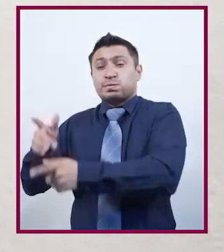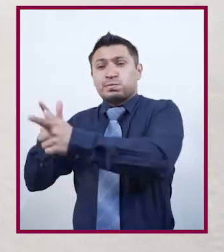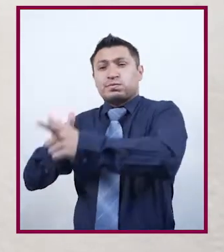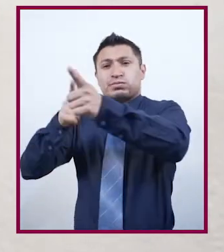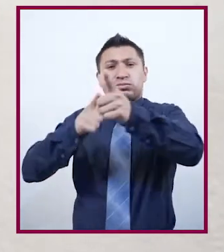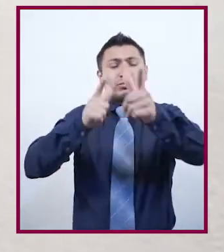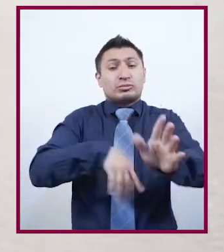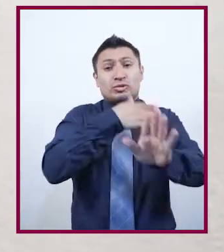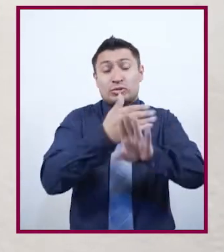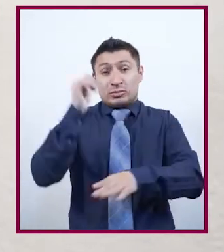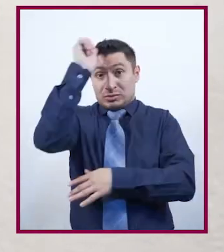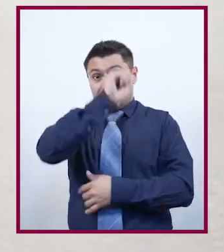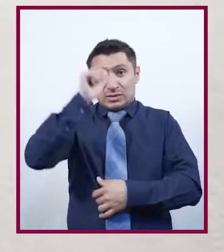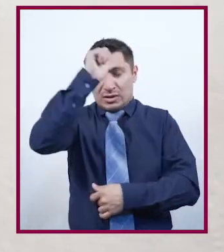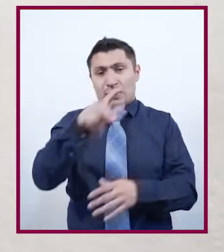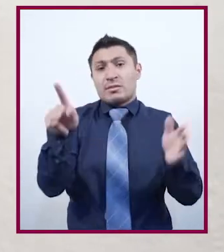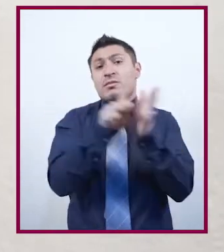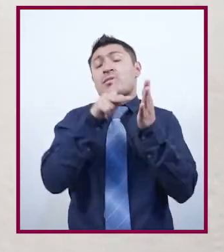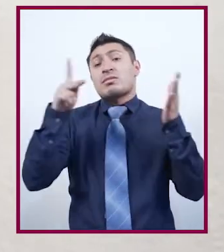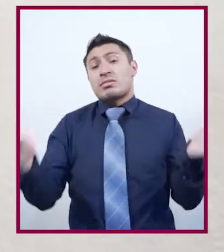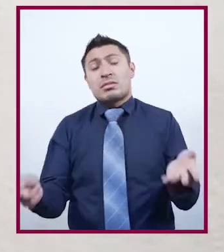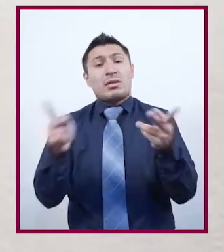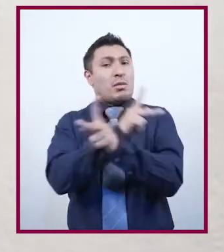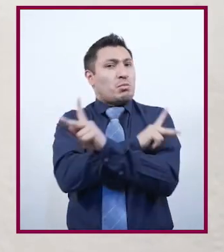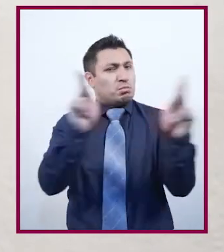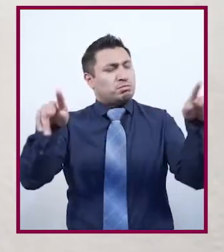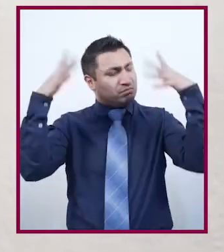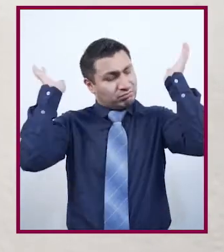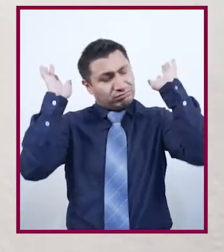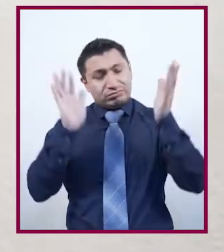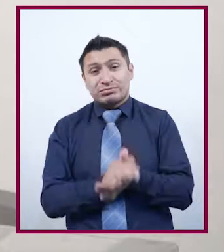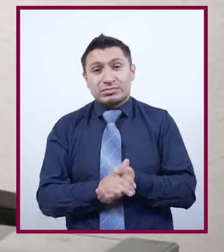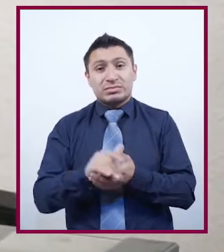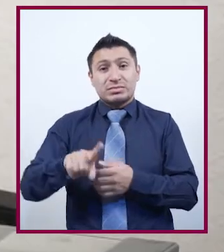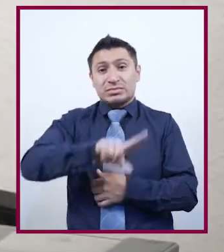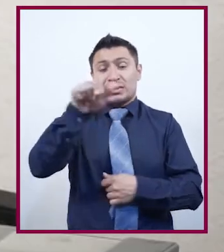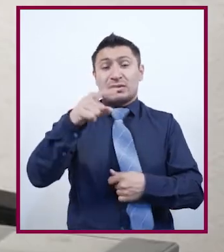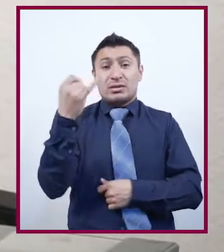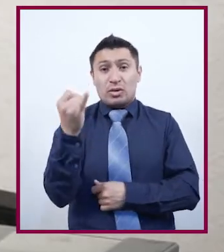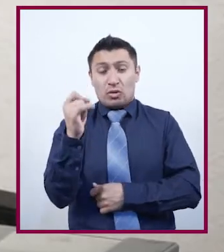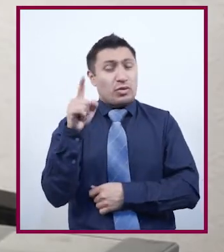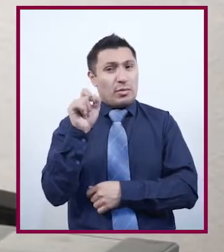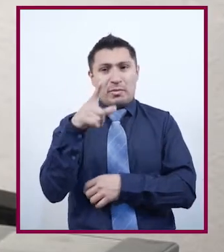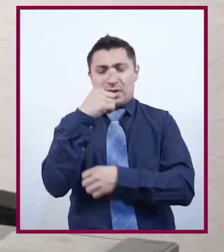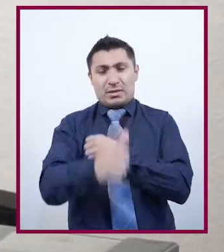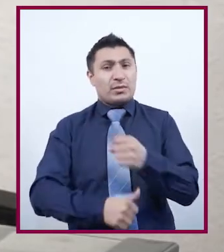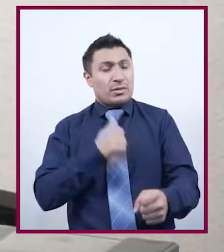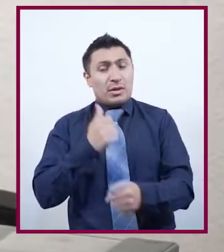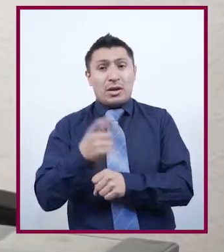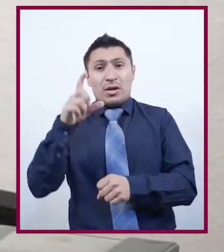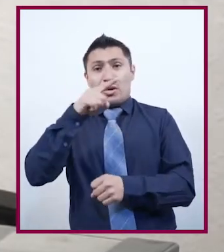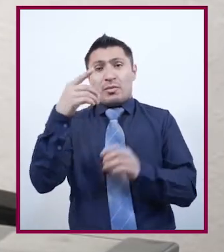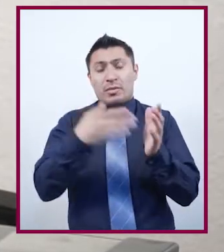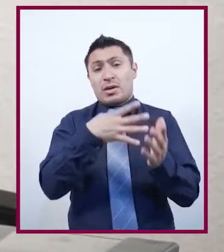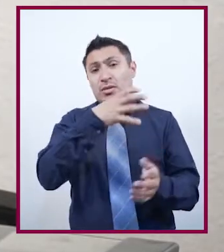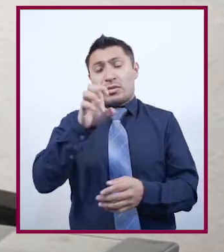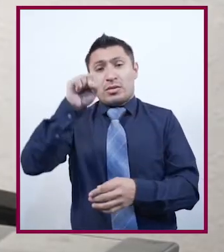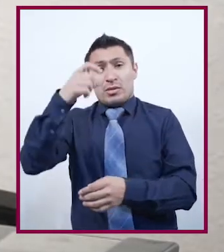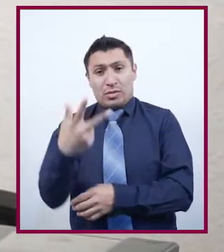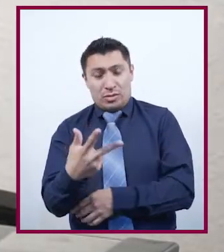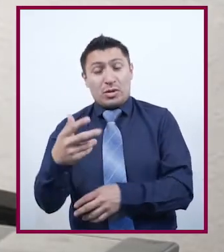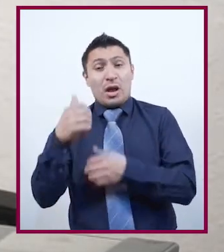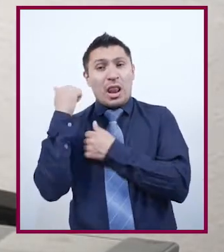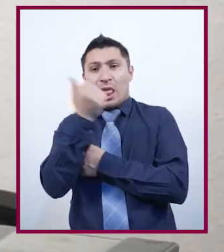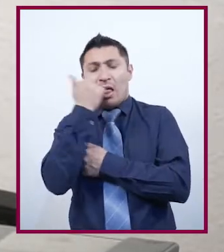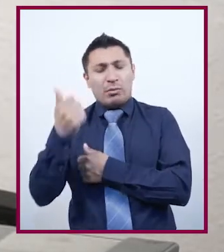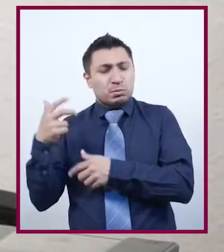violencia, arremetieron contra sacerdotes, periodistas y público en general. Para el mes de junio de ese año, del 68, la